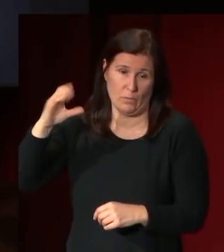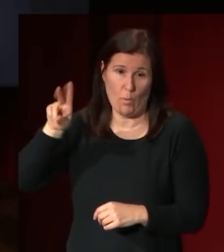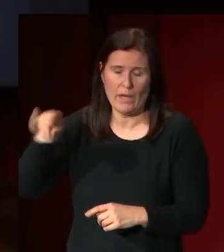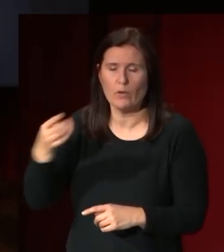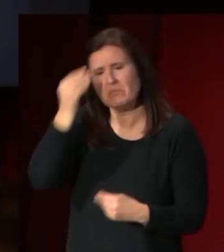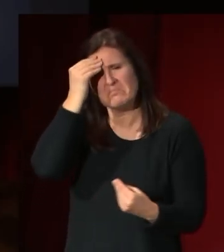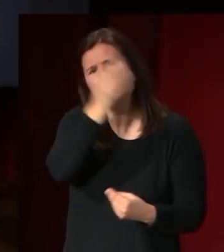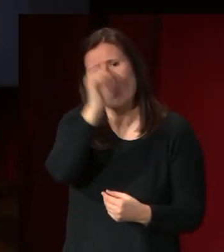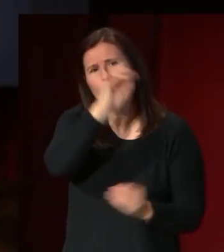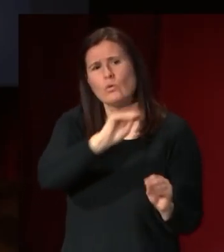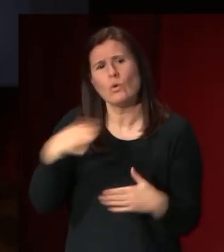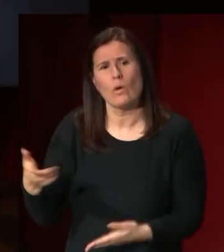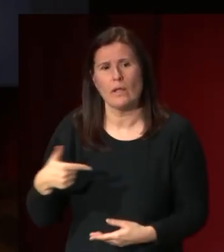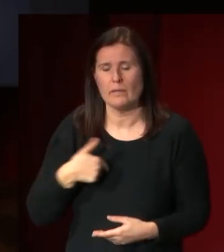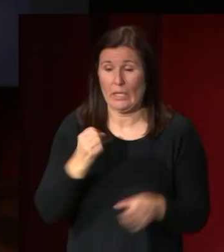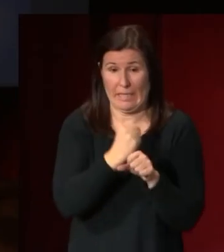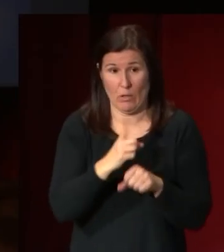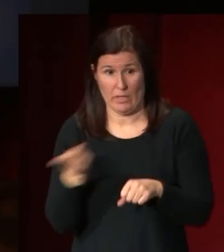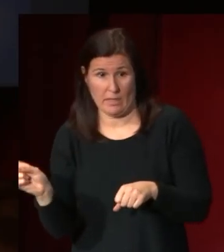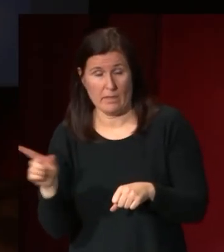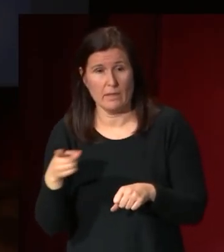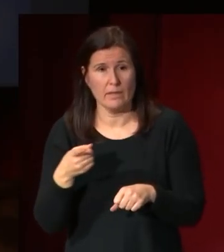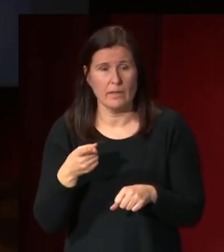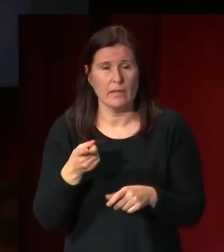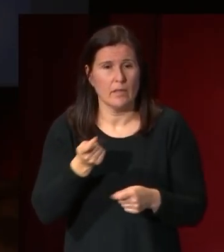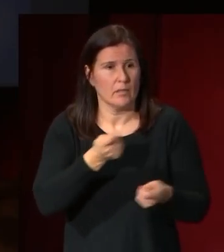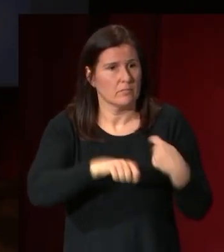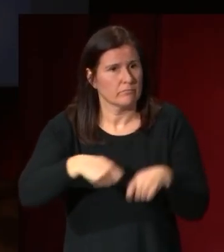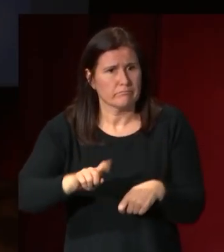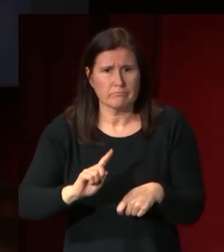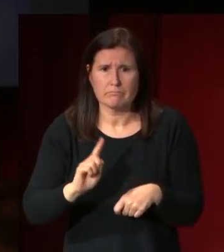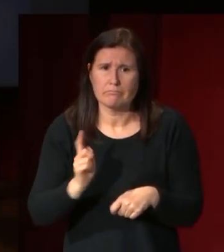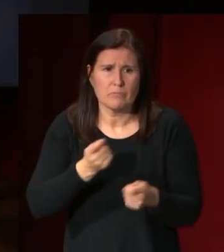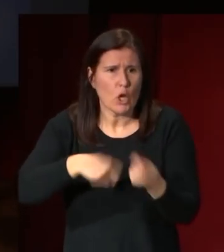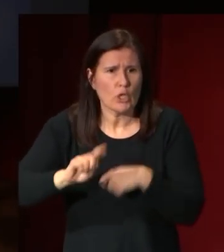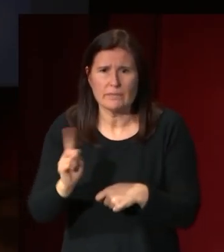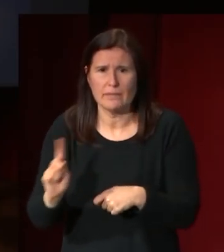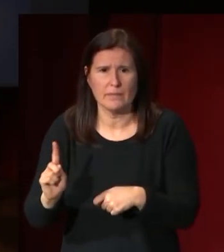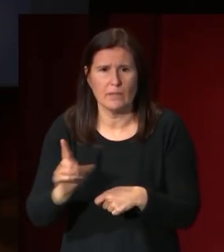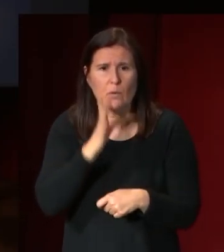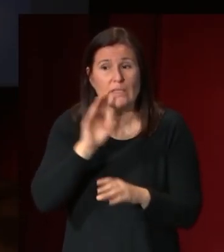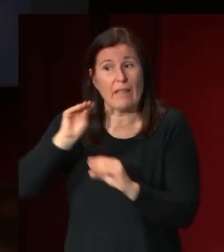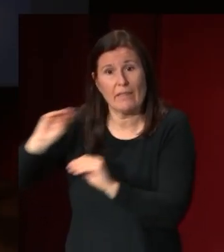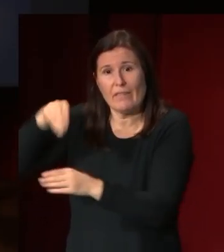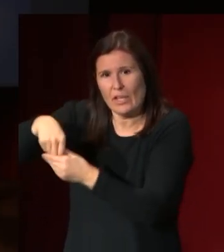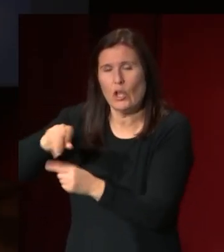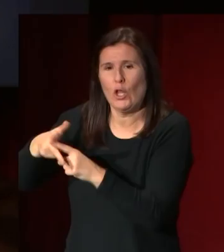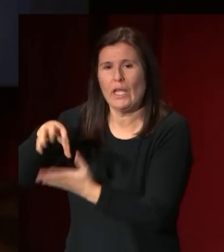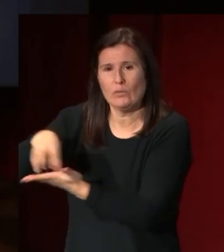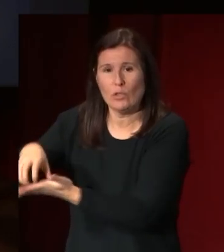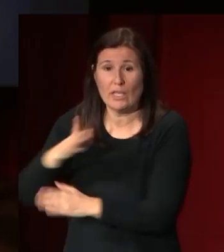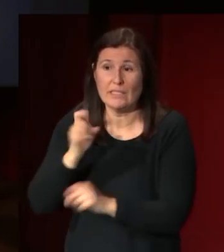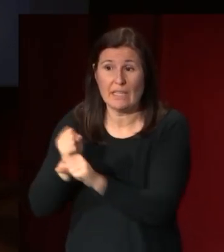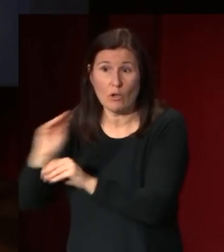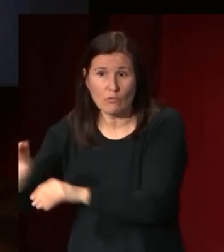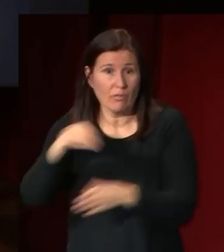las obras de Álvarez Cubero que no se venden no se venden porque están en su estudio si sus obras estuvieran en el mío